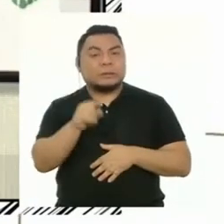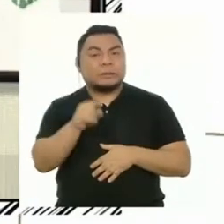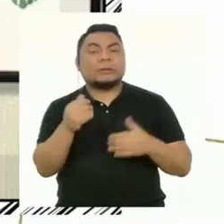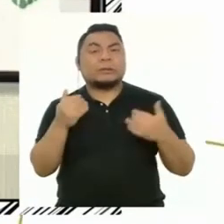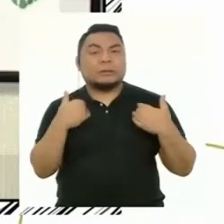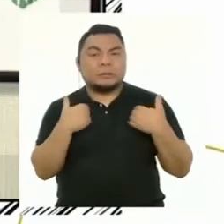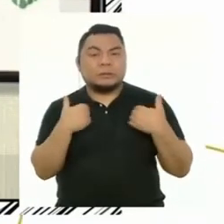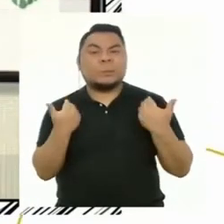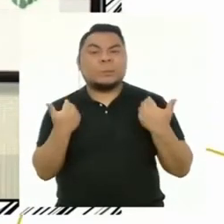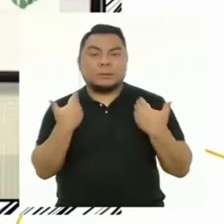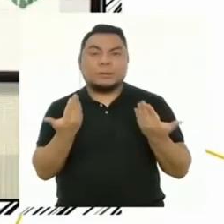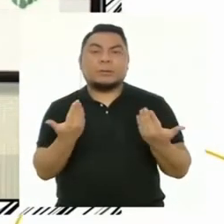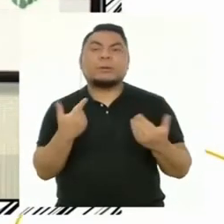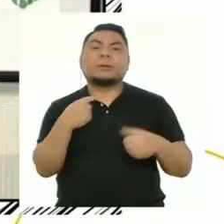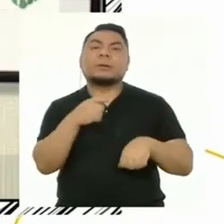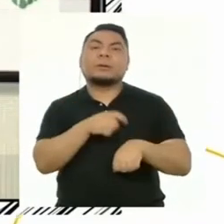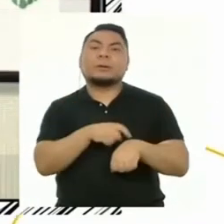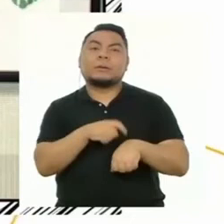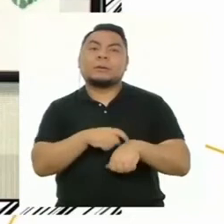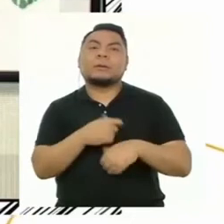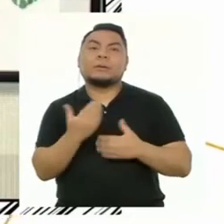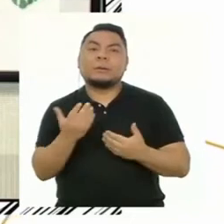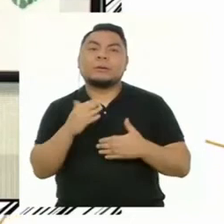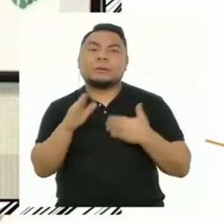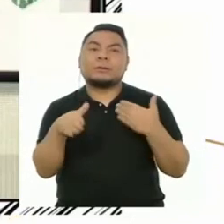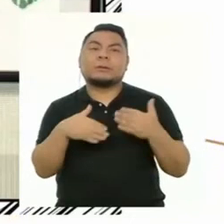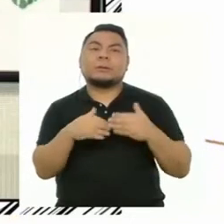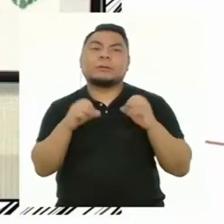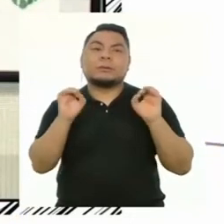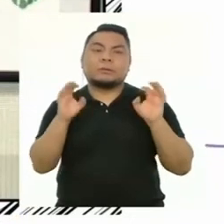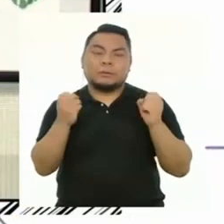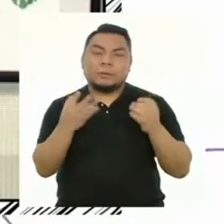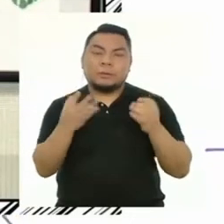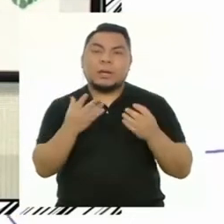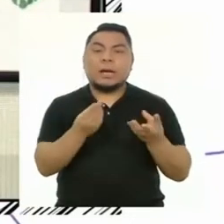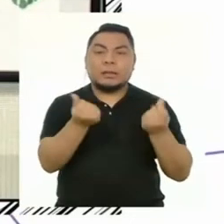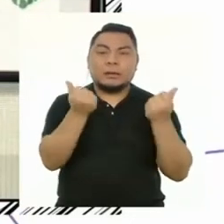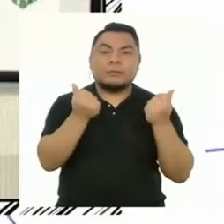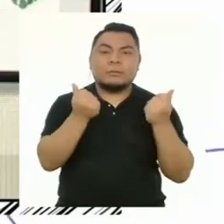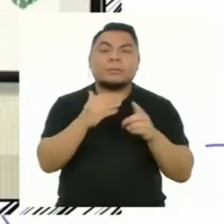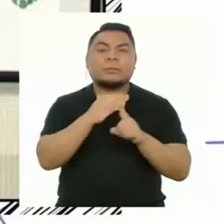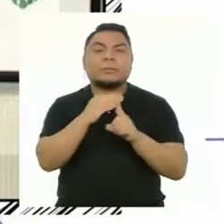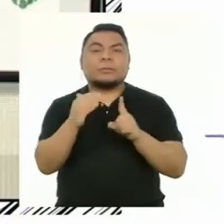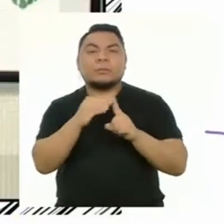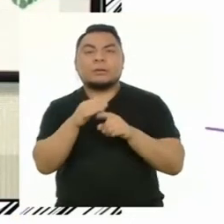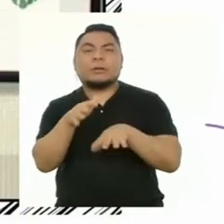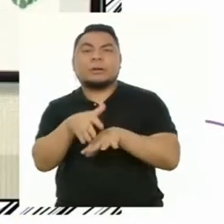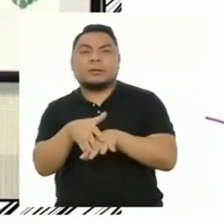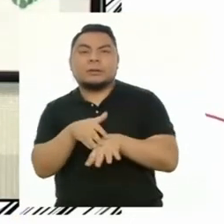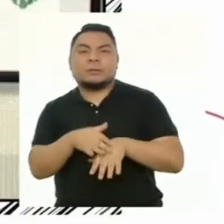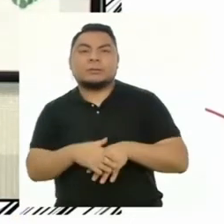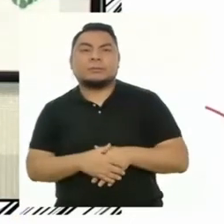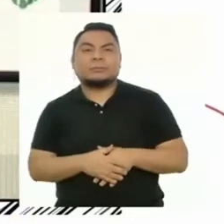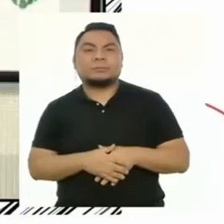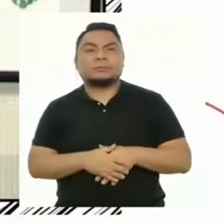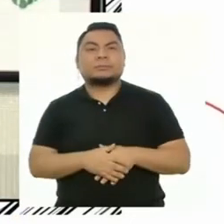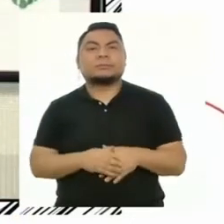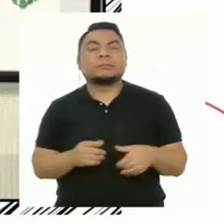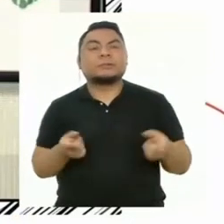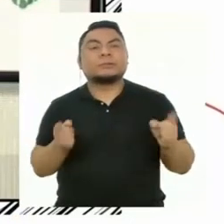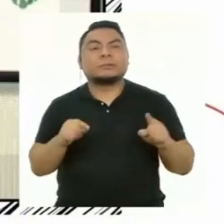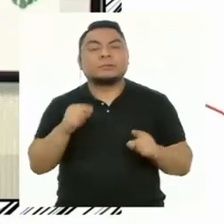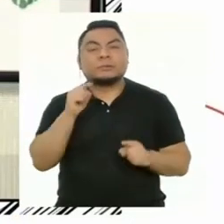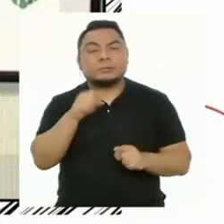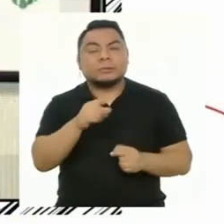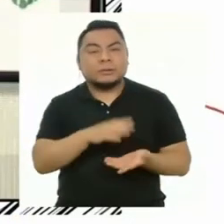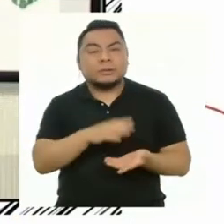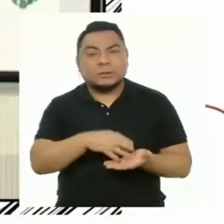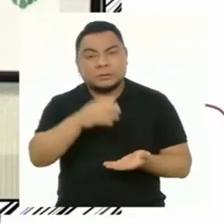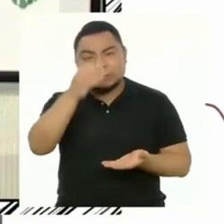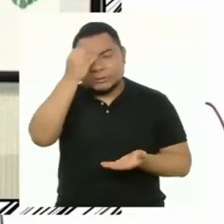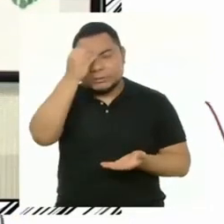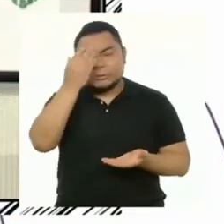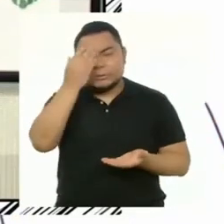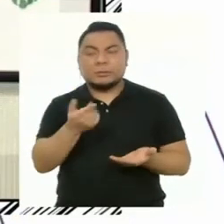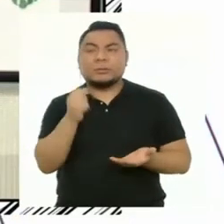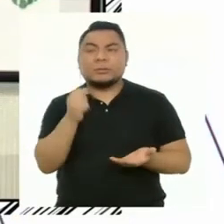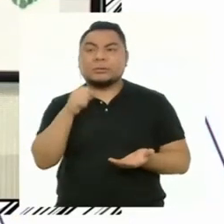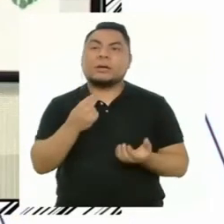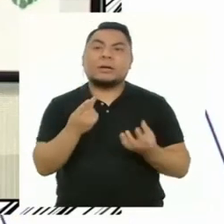mencionarles que tenemos ritmos de aprendizaje rápido, moderado y lento. En cuanto al aprendizaje